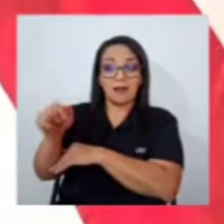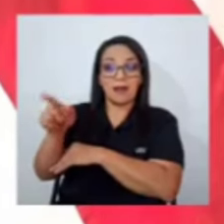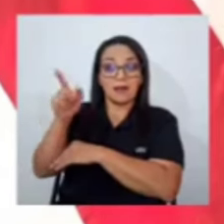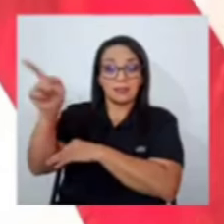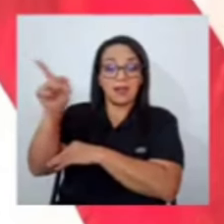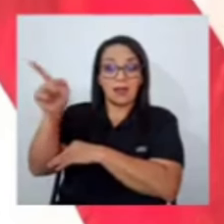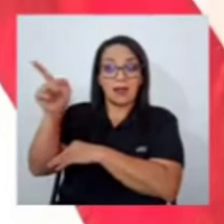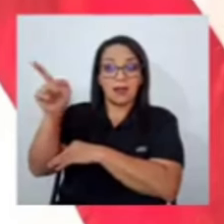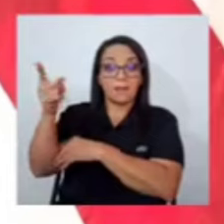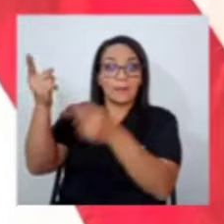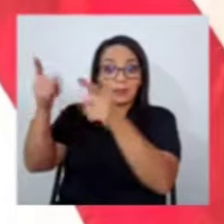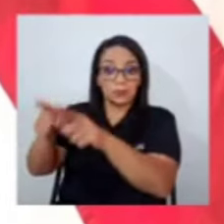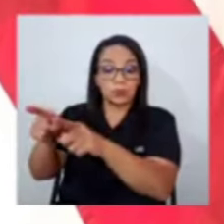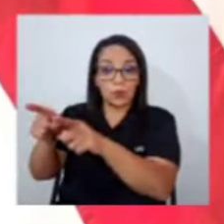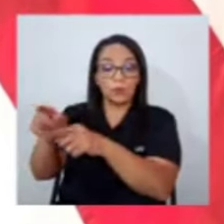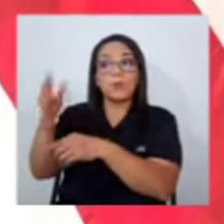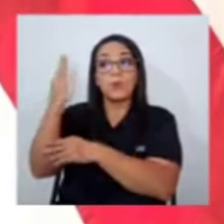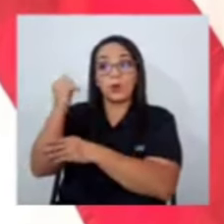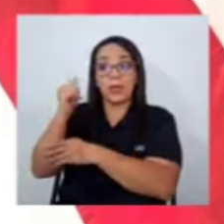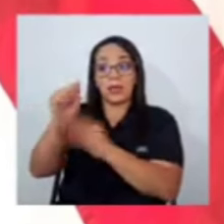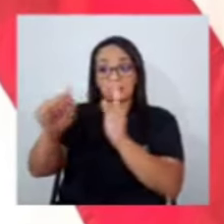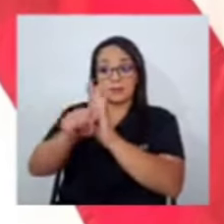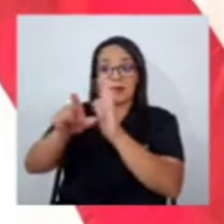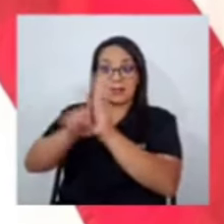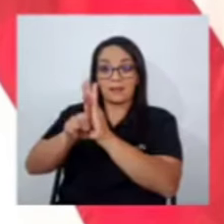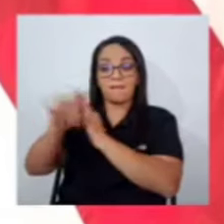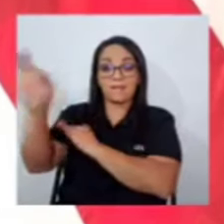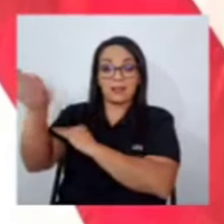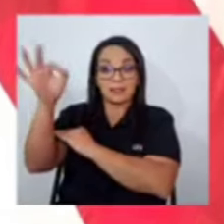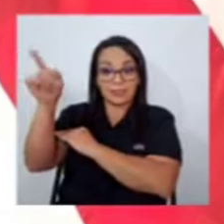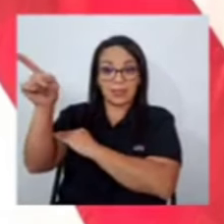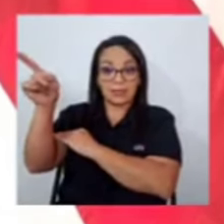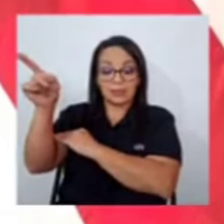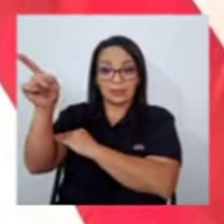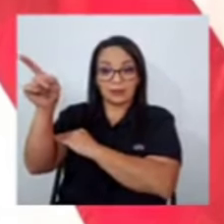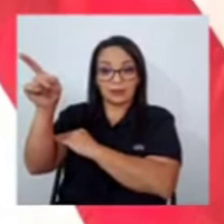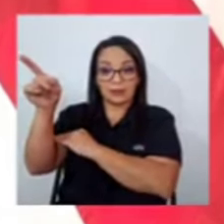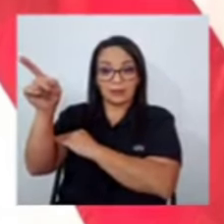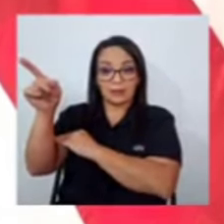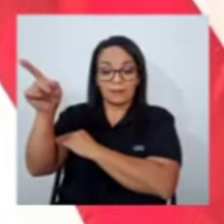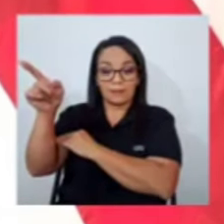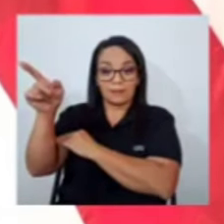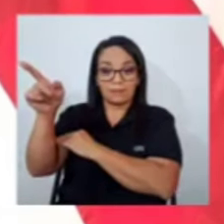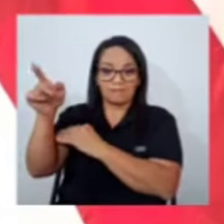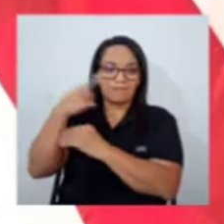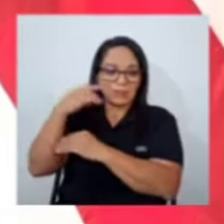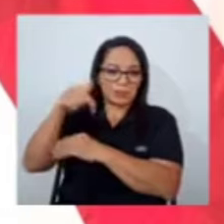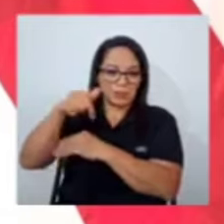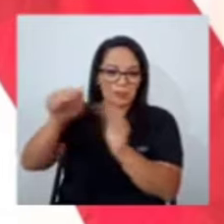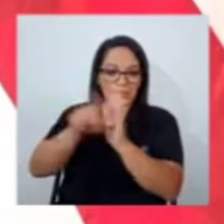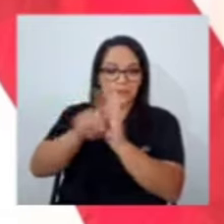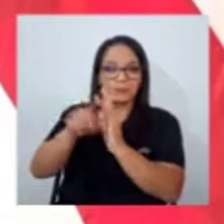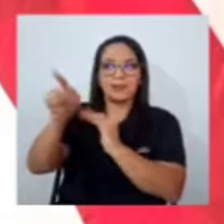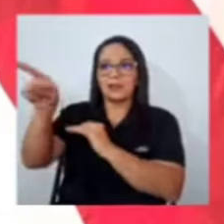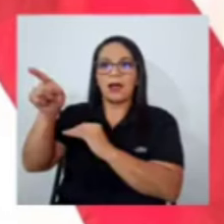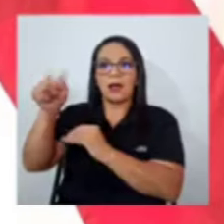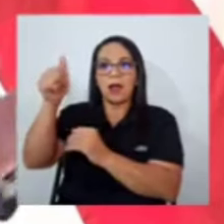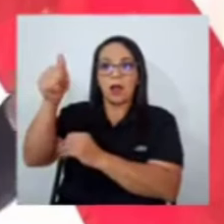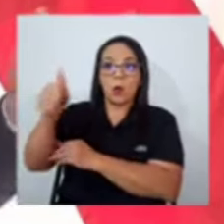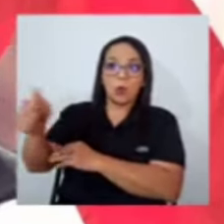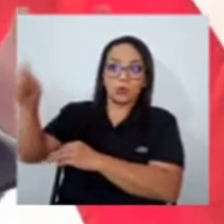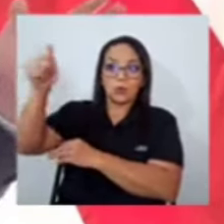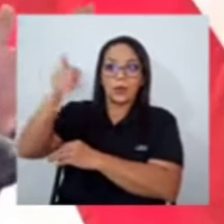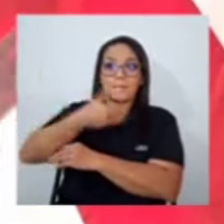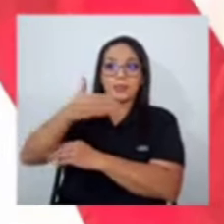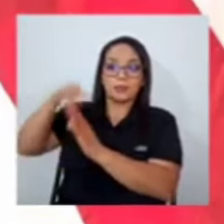que la asamblea legislativa francesa el equivalente ha deteriorado tanto la autoridad de la presidencia que